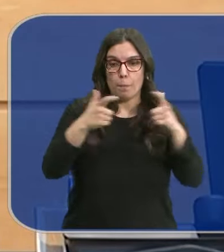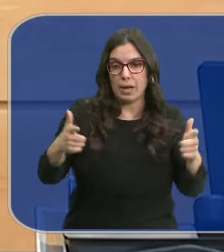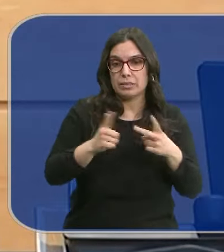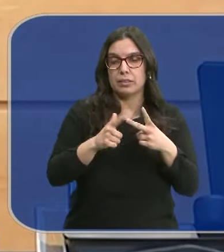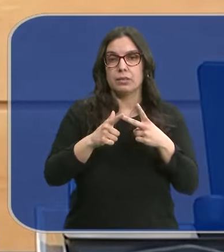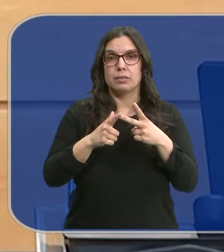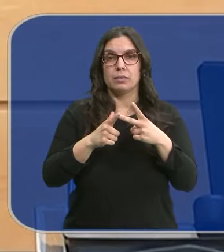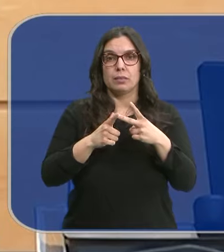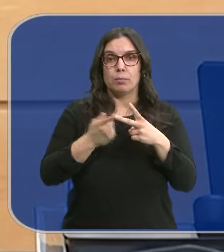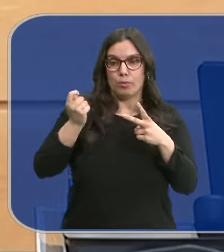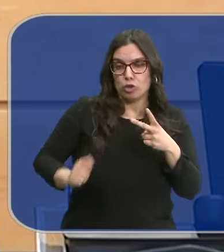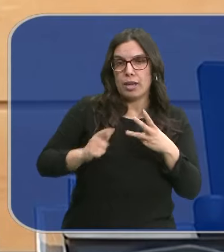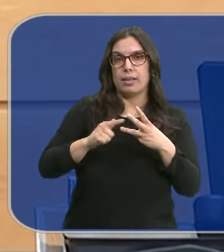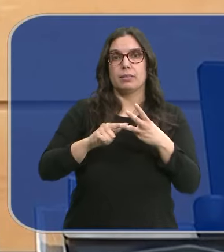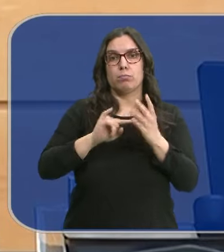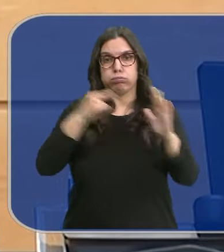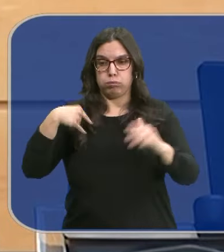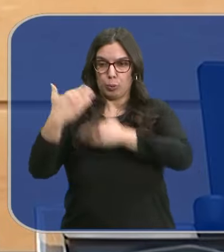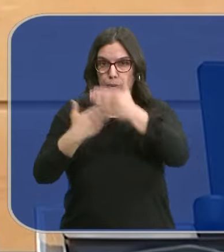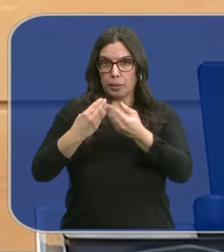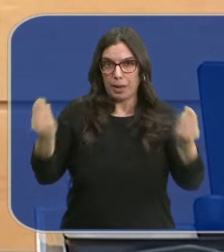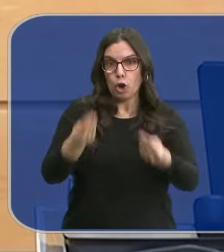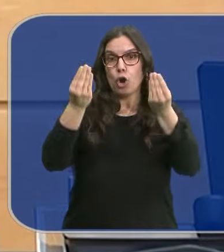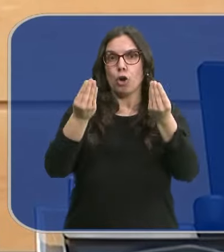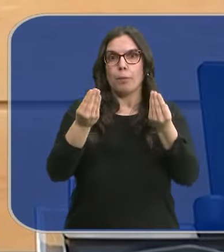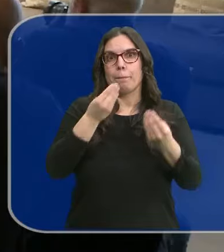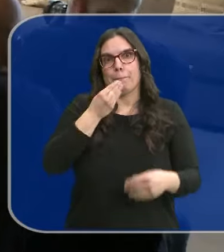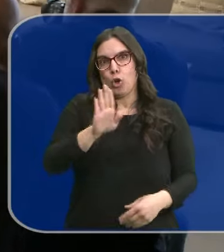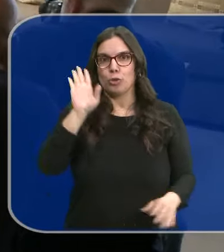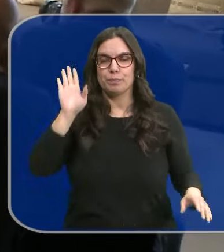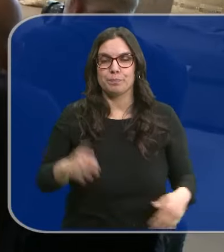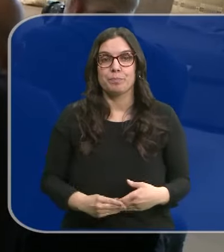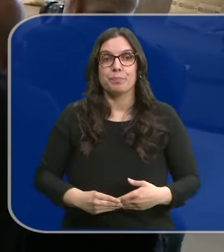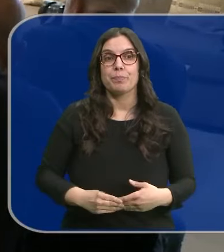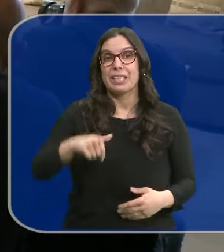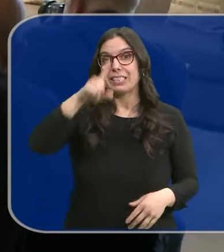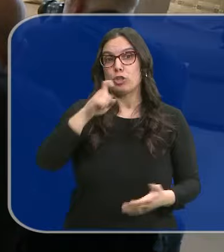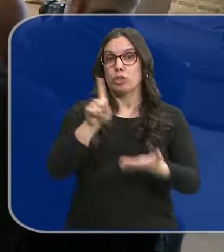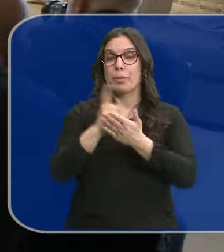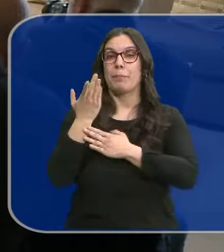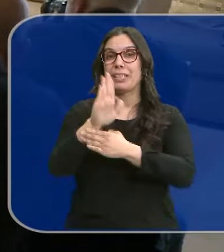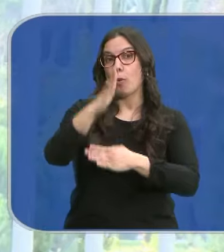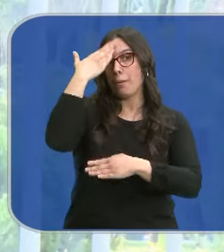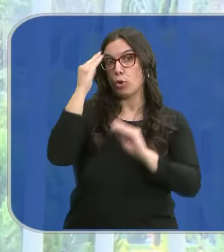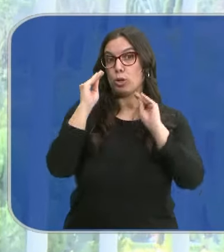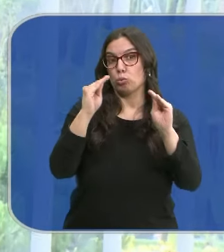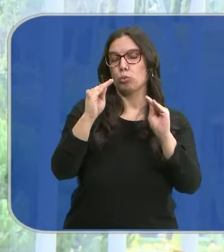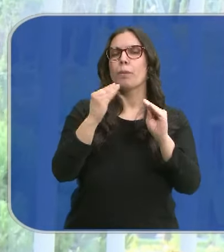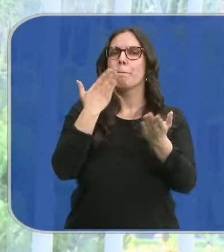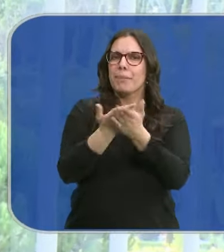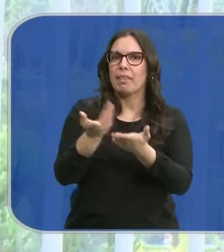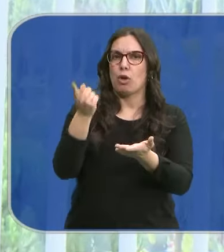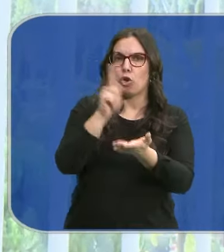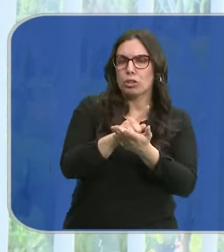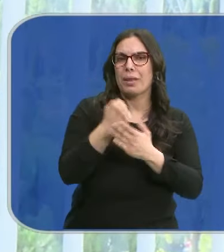sofisticados medios técnicos existan mucho mejor. Un año más en la presentación de la memoria se vuelve